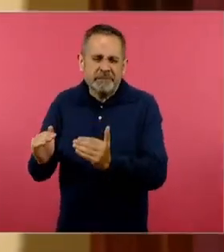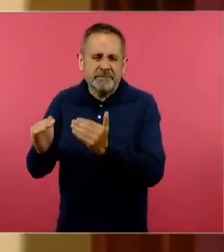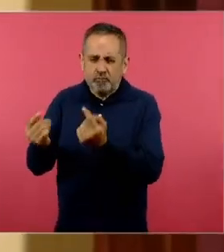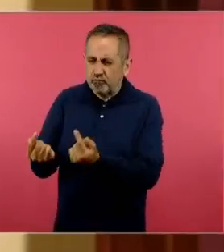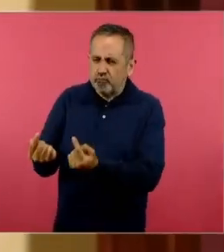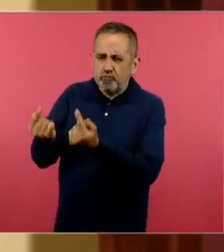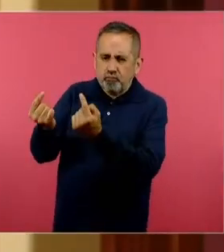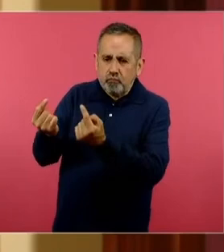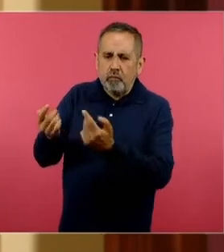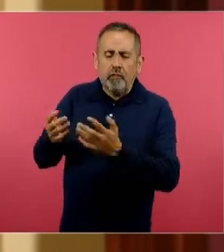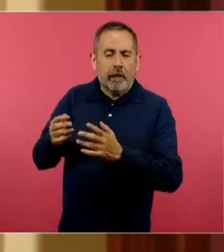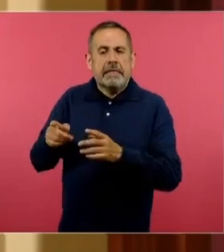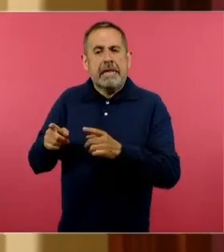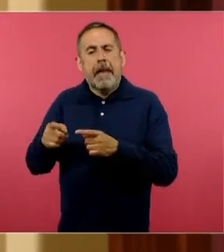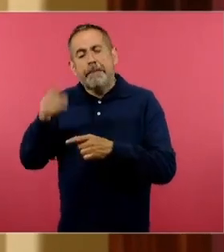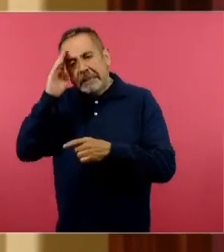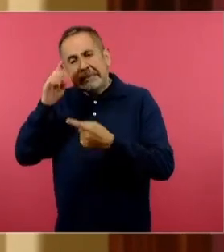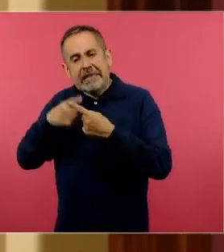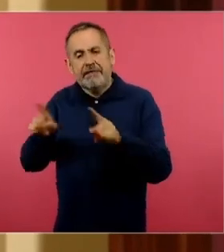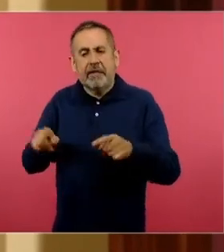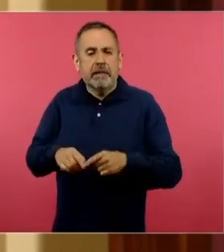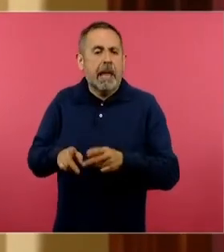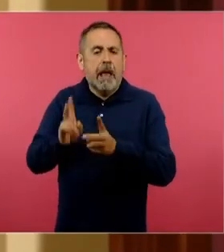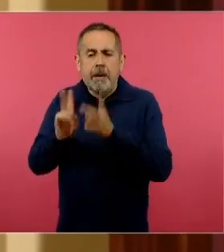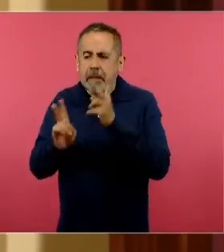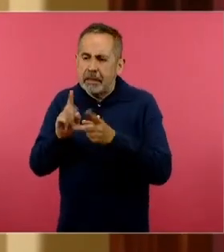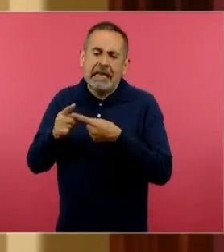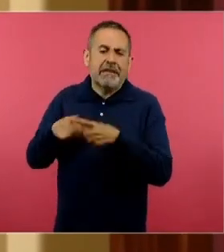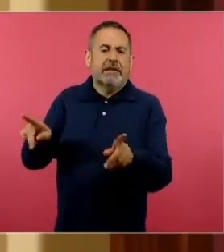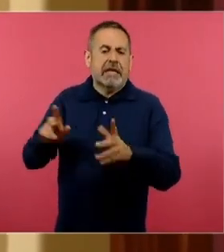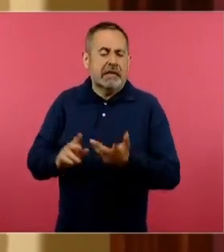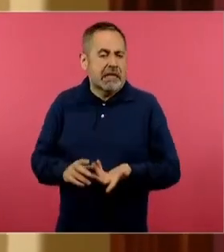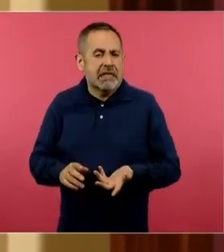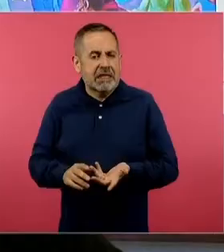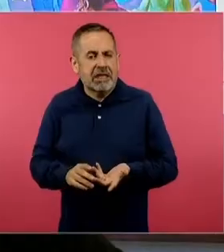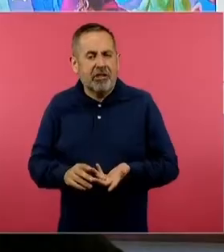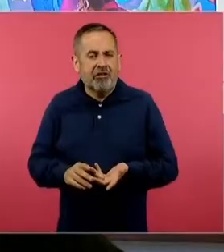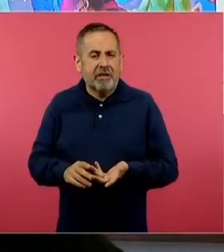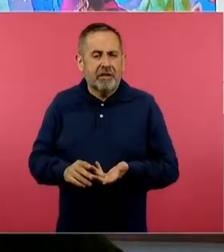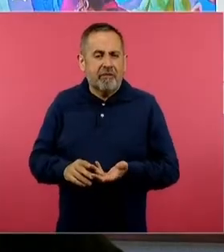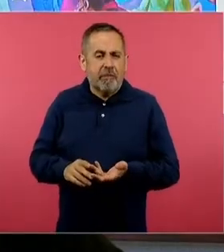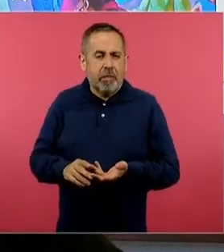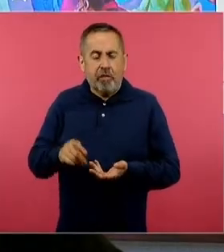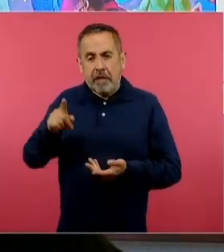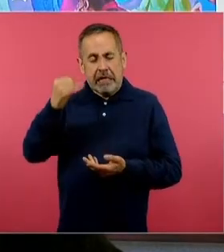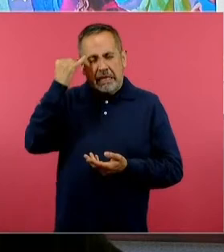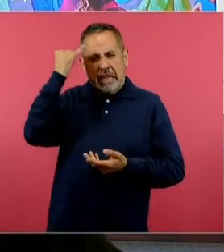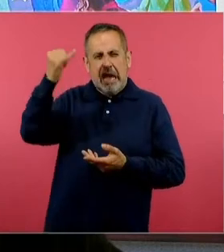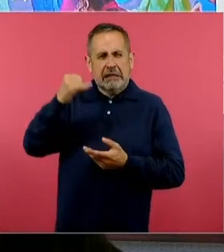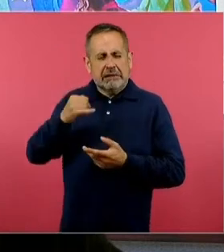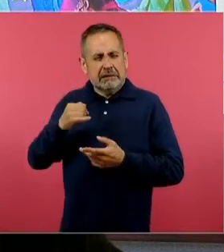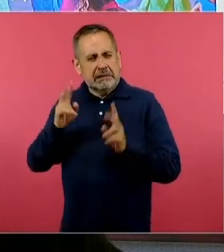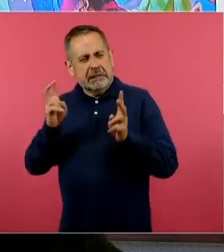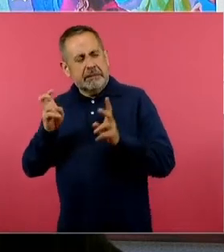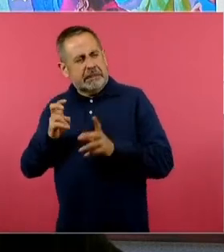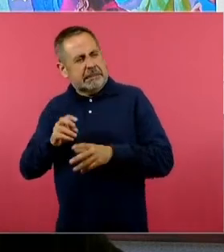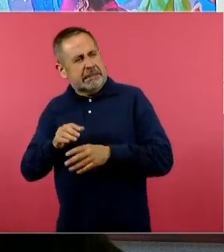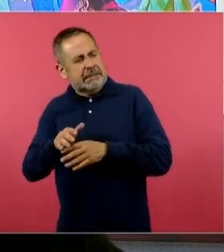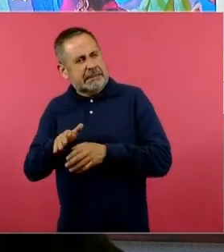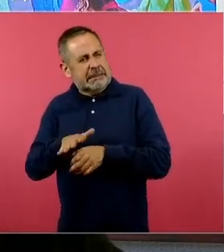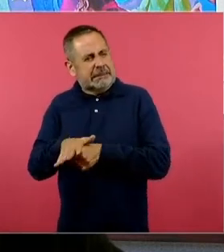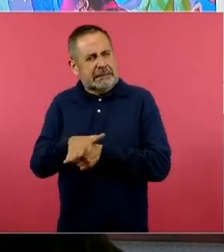intereses diferentes, conversaciones diferentes y tabús diferentes, ahí es donde